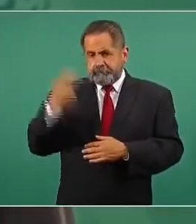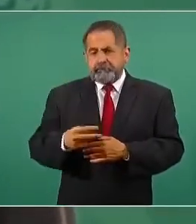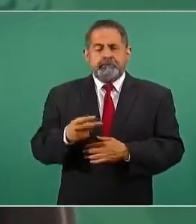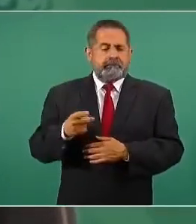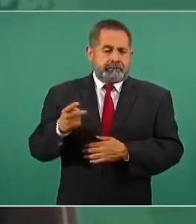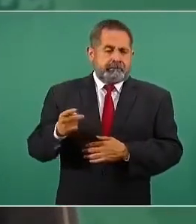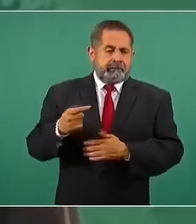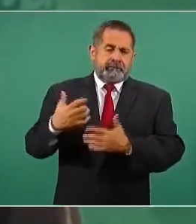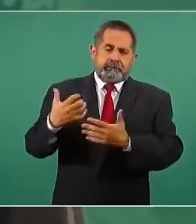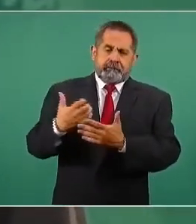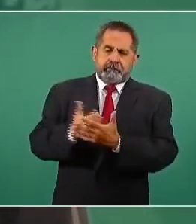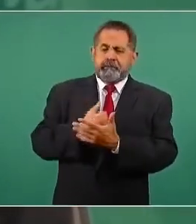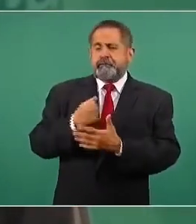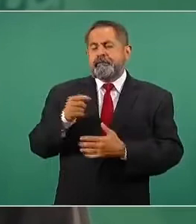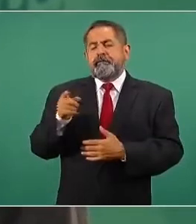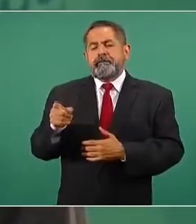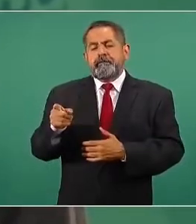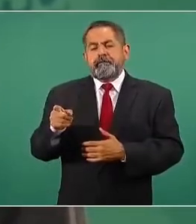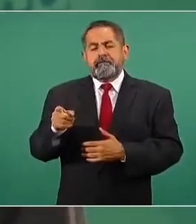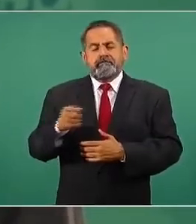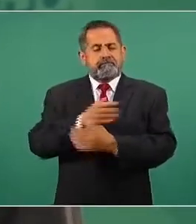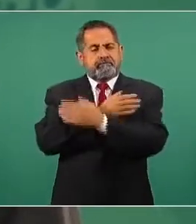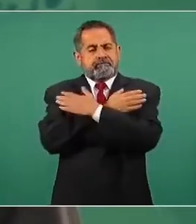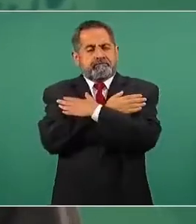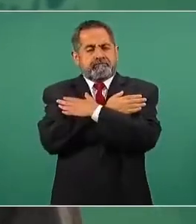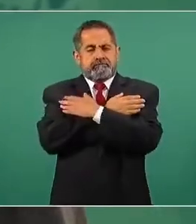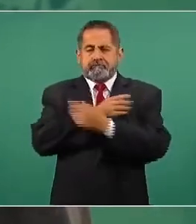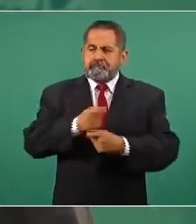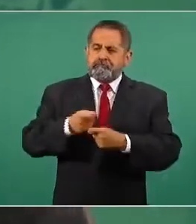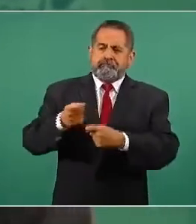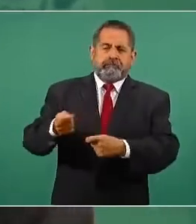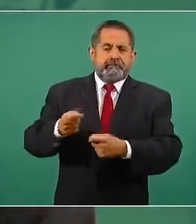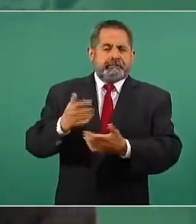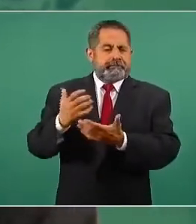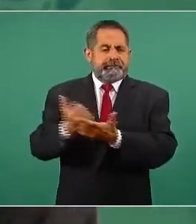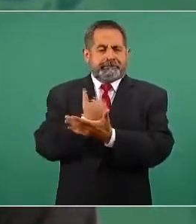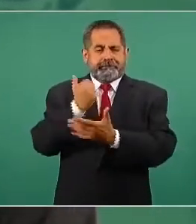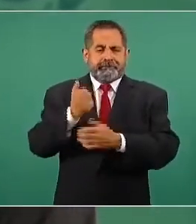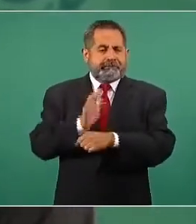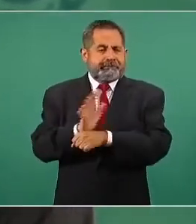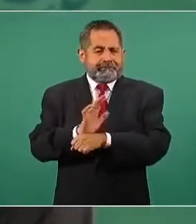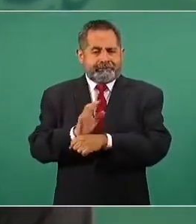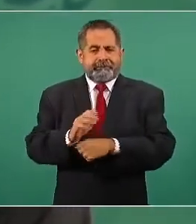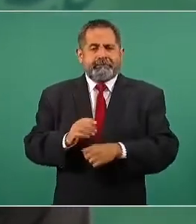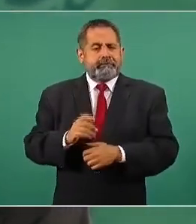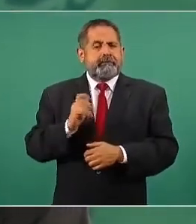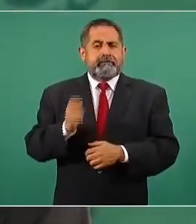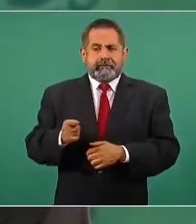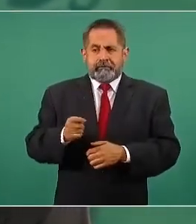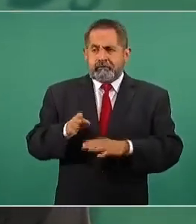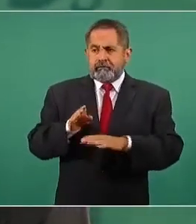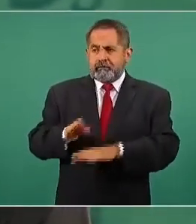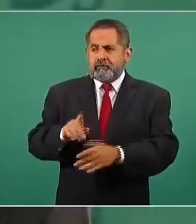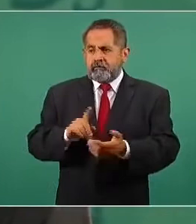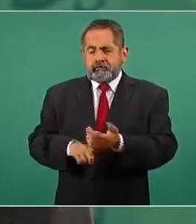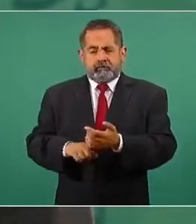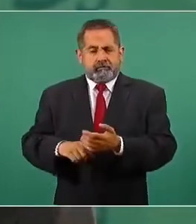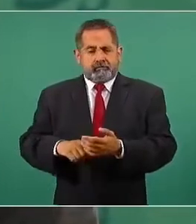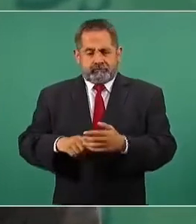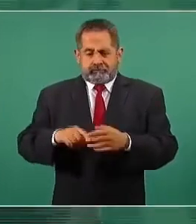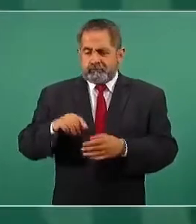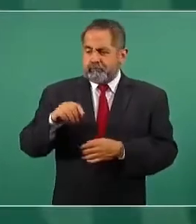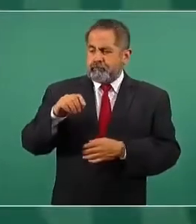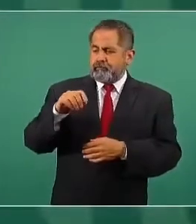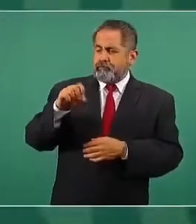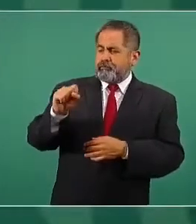ganar un Oscar en la categoría de Mejor sonido.